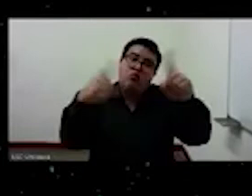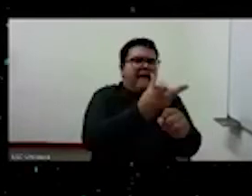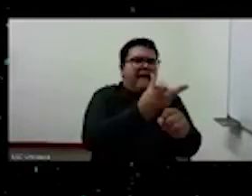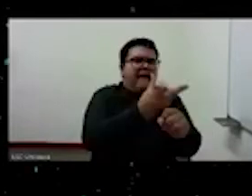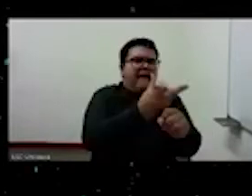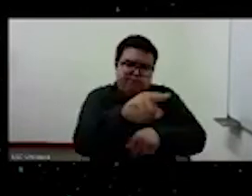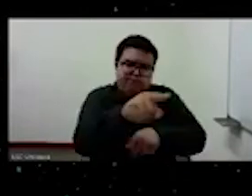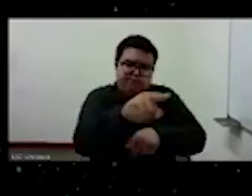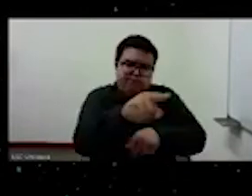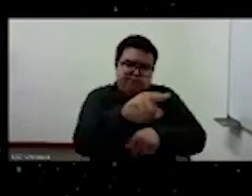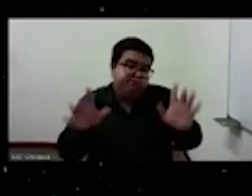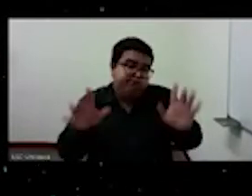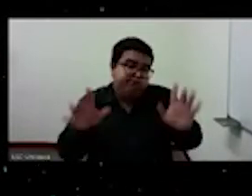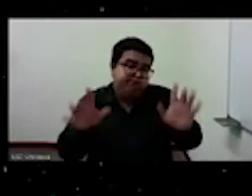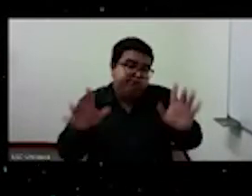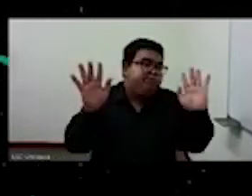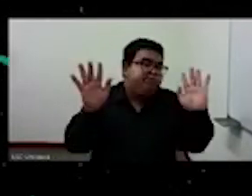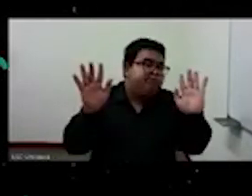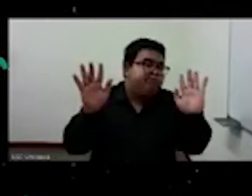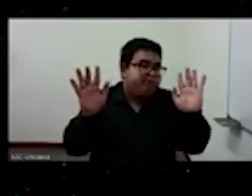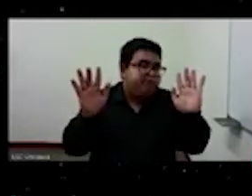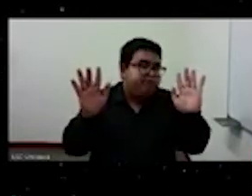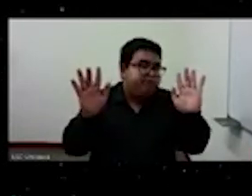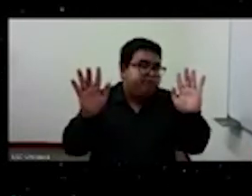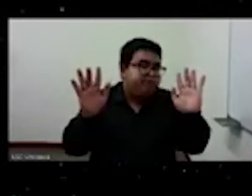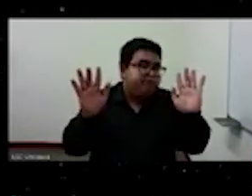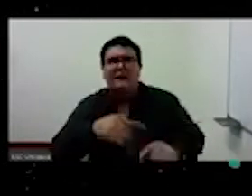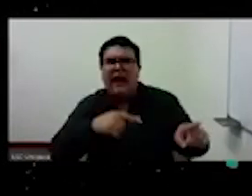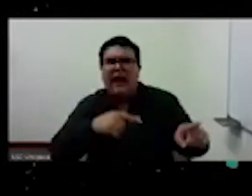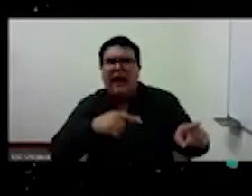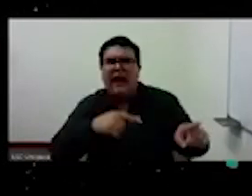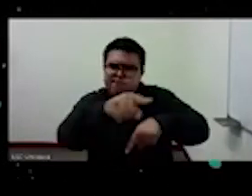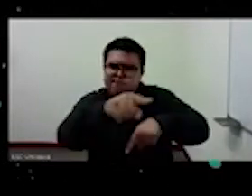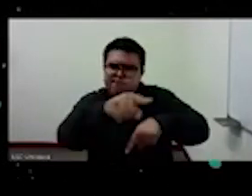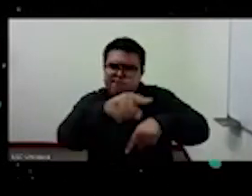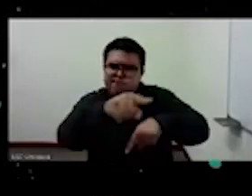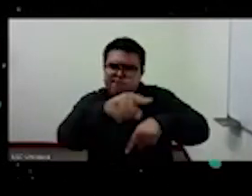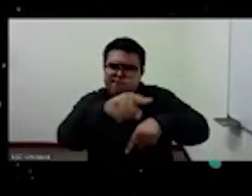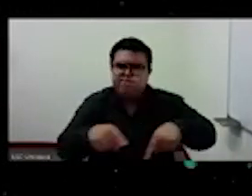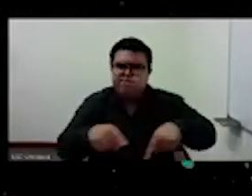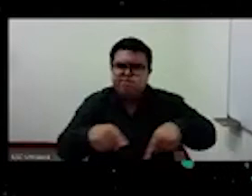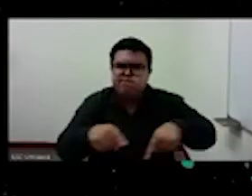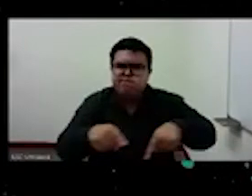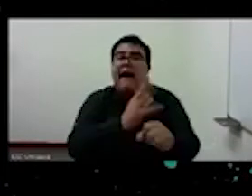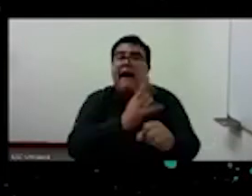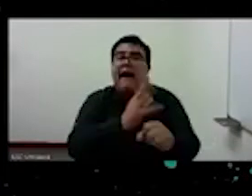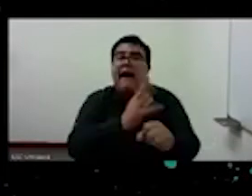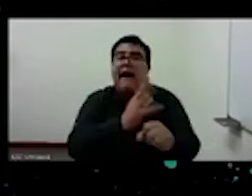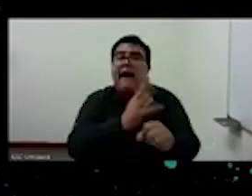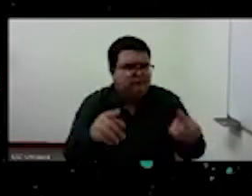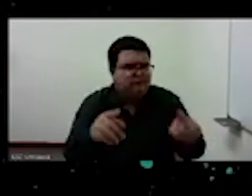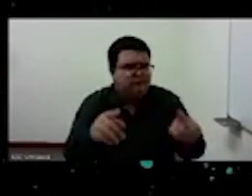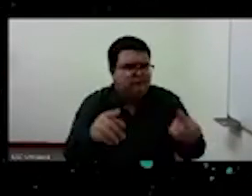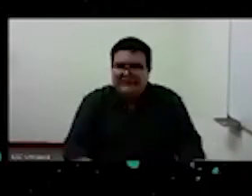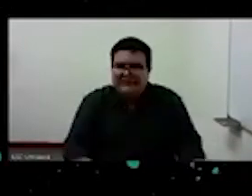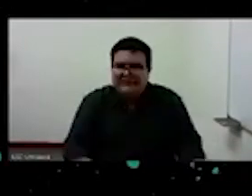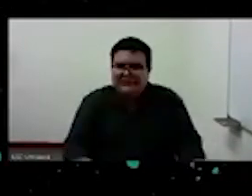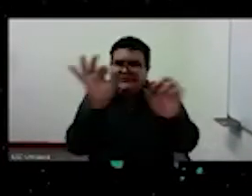ser y yo creo que estas técnicas estas artes son esencialmente